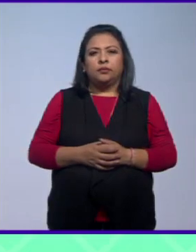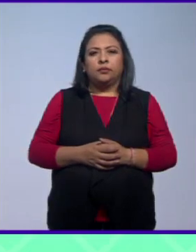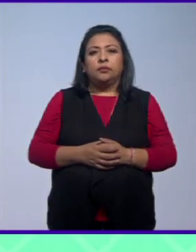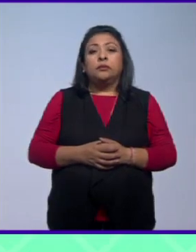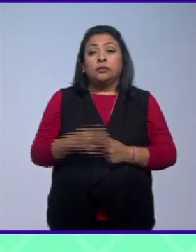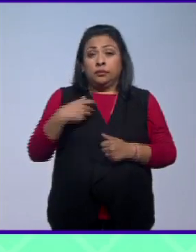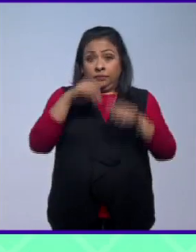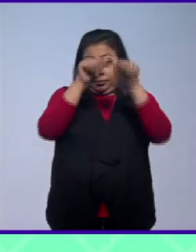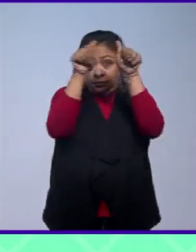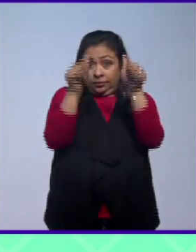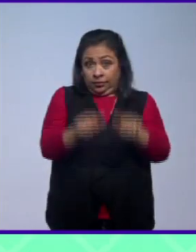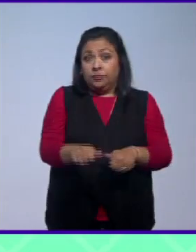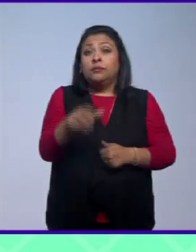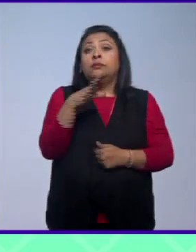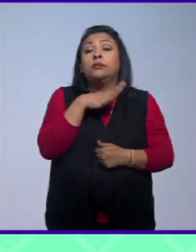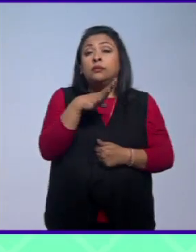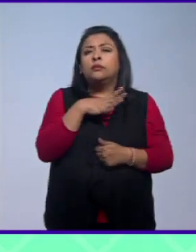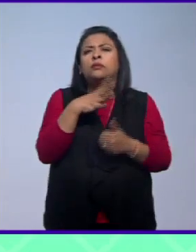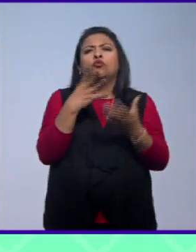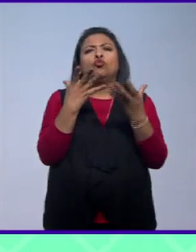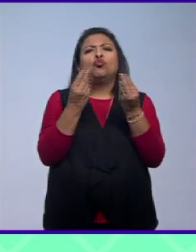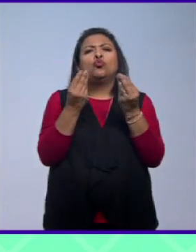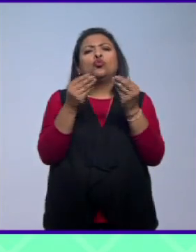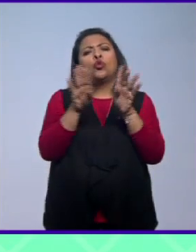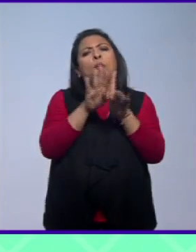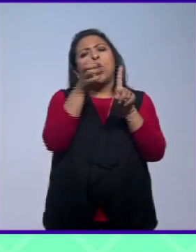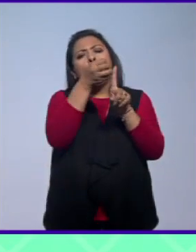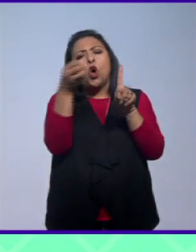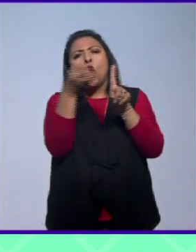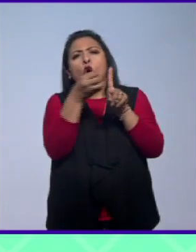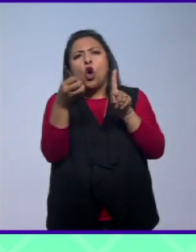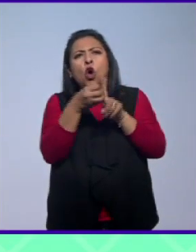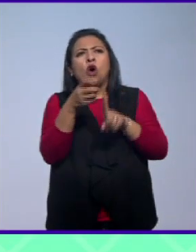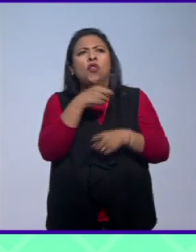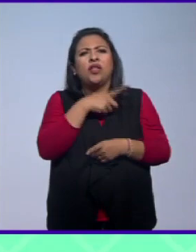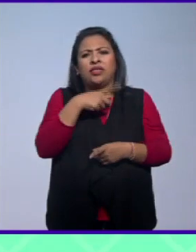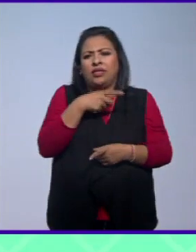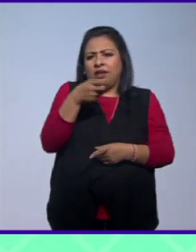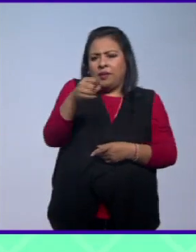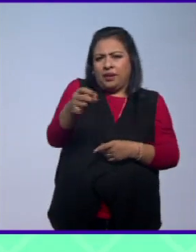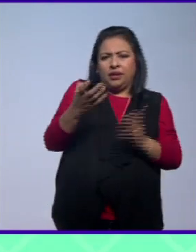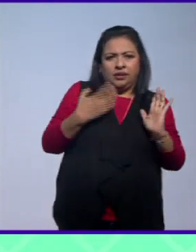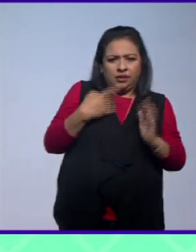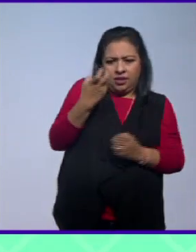El arte tiene mucho esa estructura debe ser eso que es